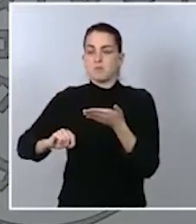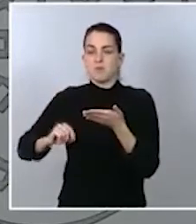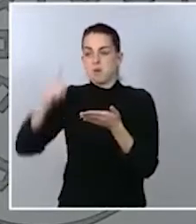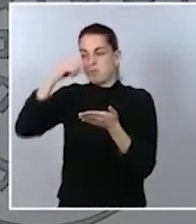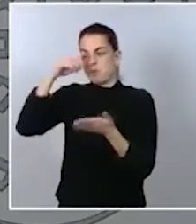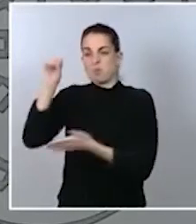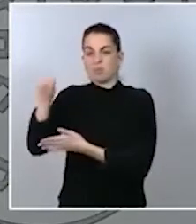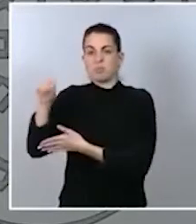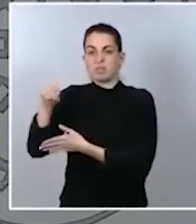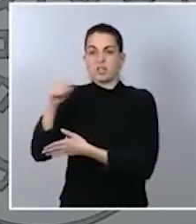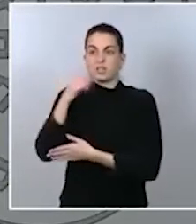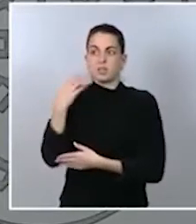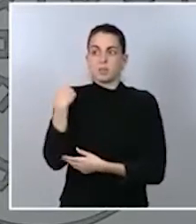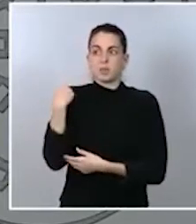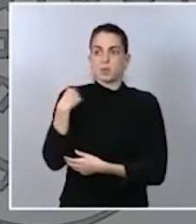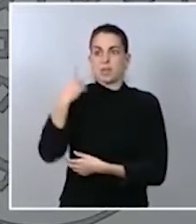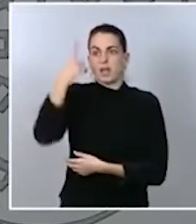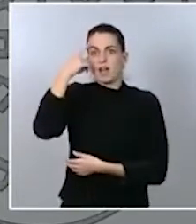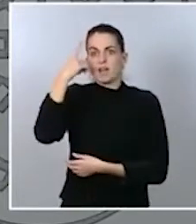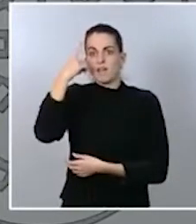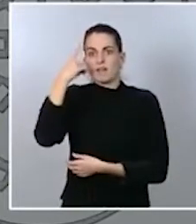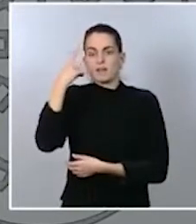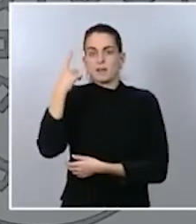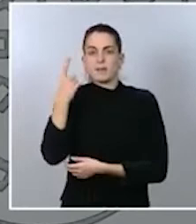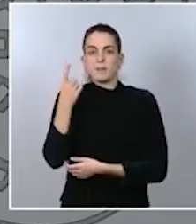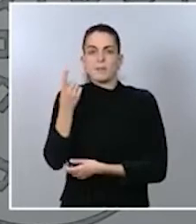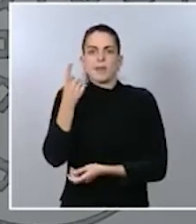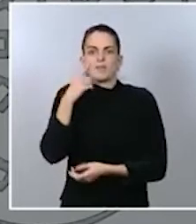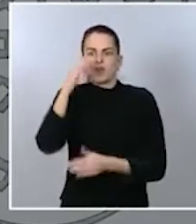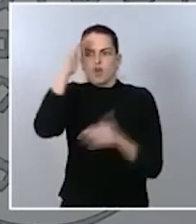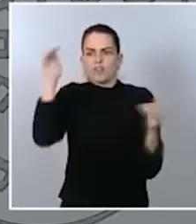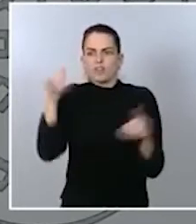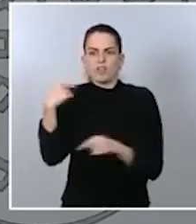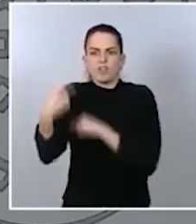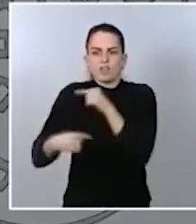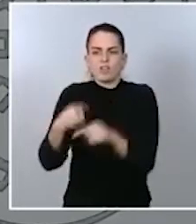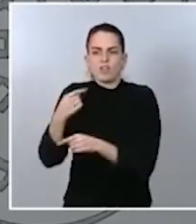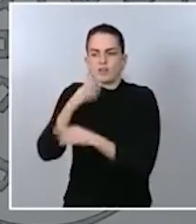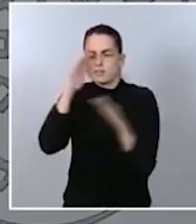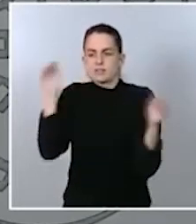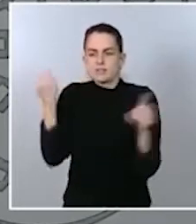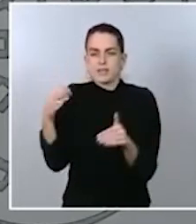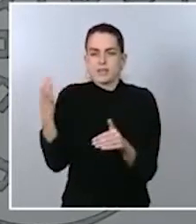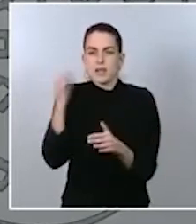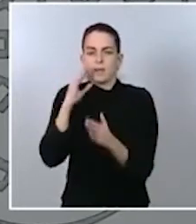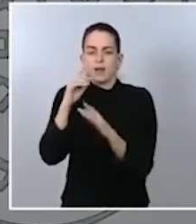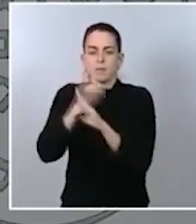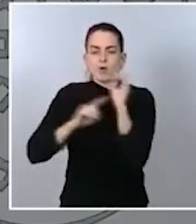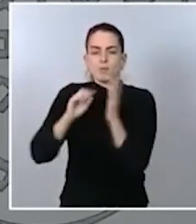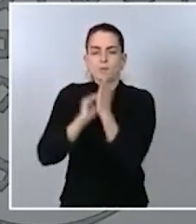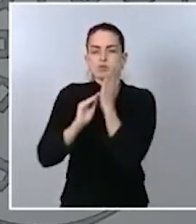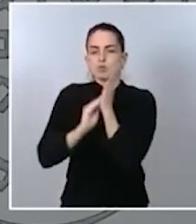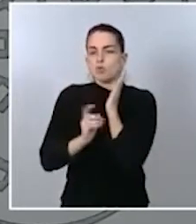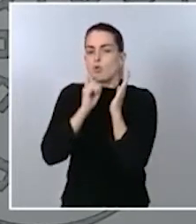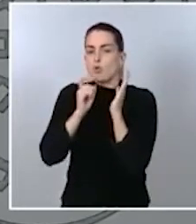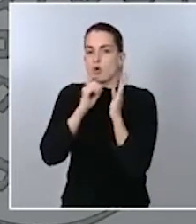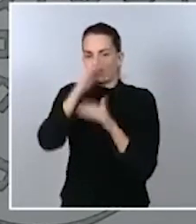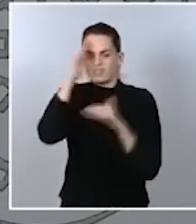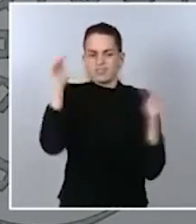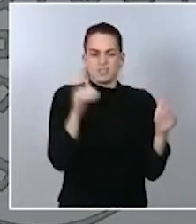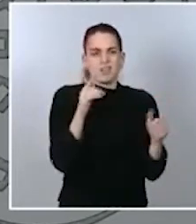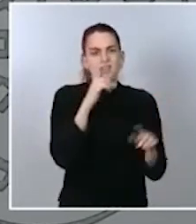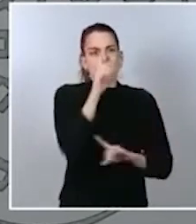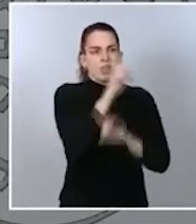piensan que tenemos que concentrarnos en su día a día, en la solución de sus problemas y no enfrancarnos en discusiones estériles